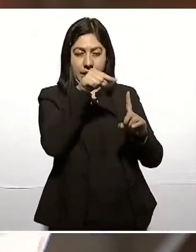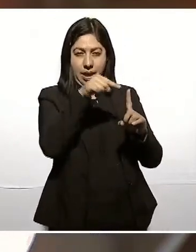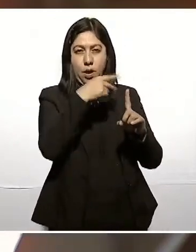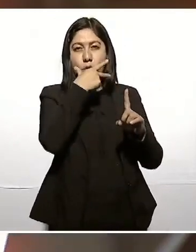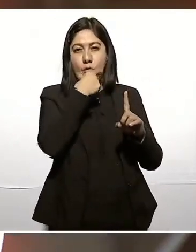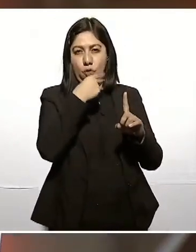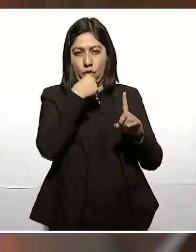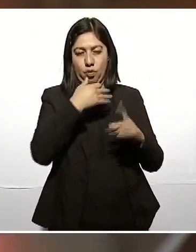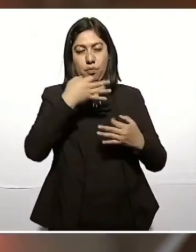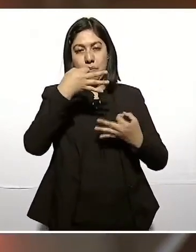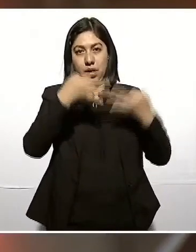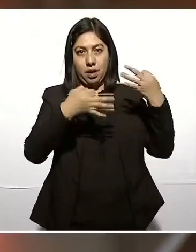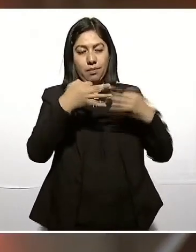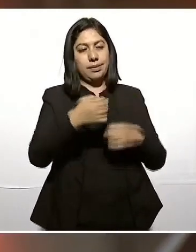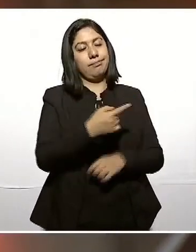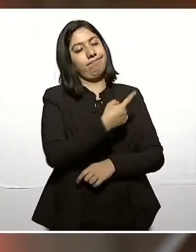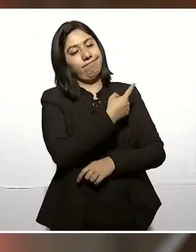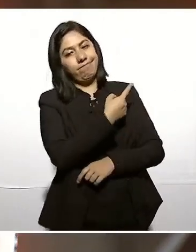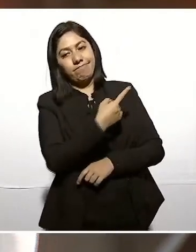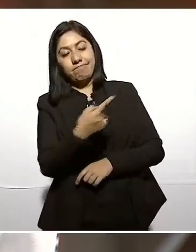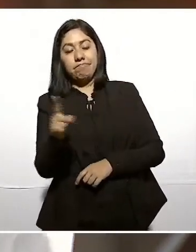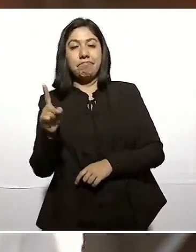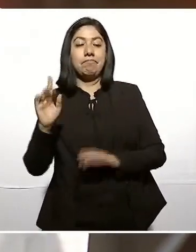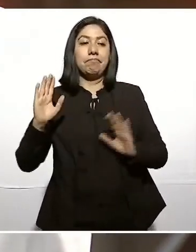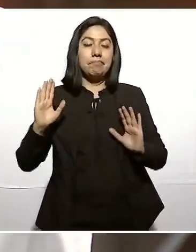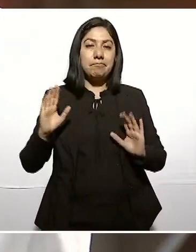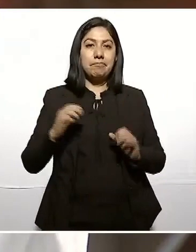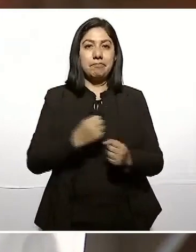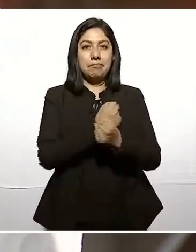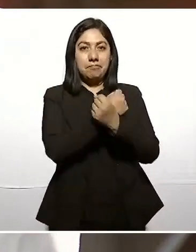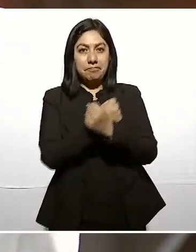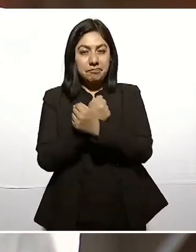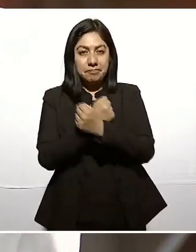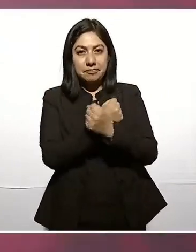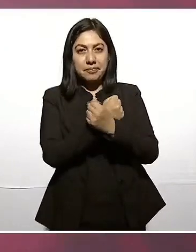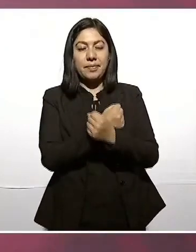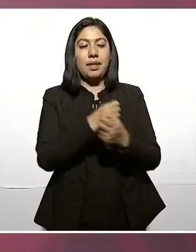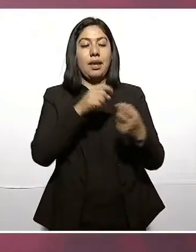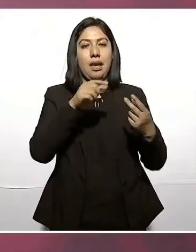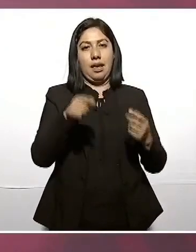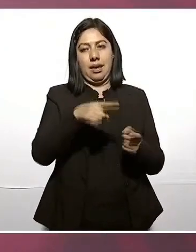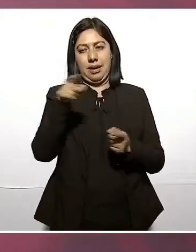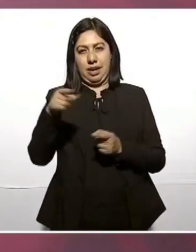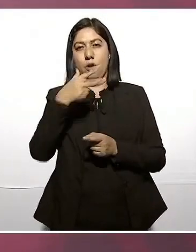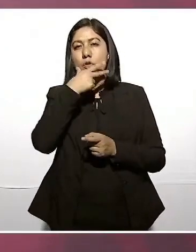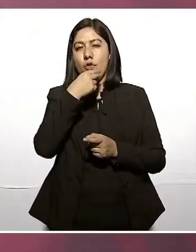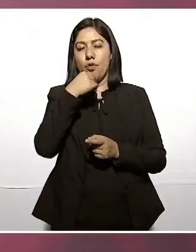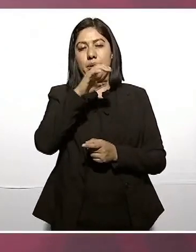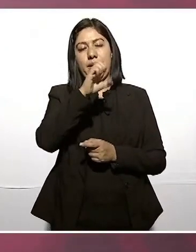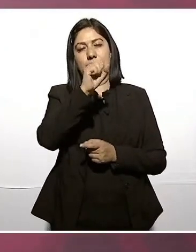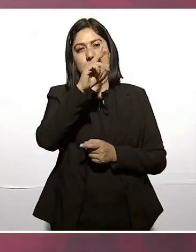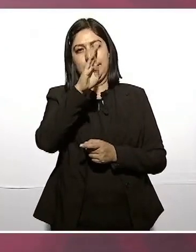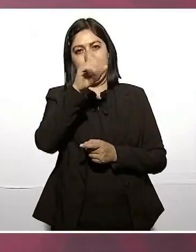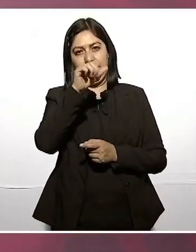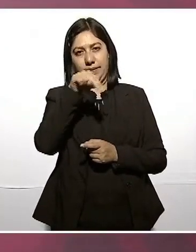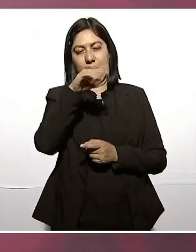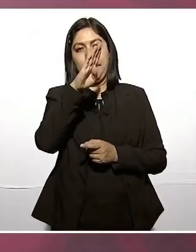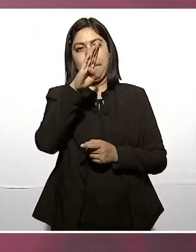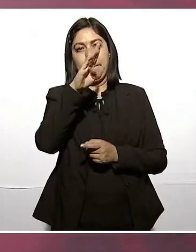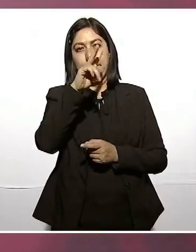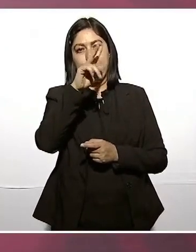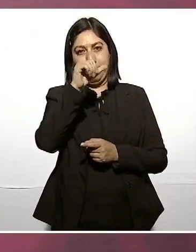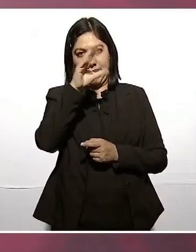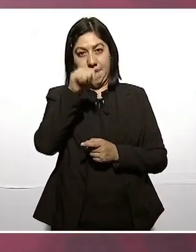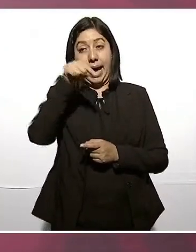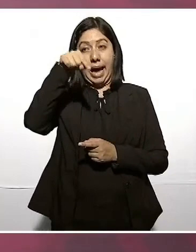condenó a Esteban Baca Calderón a prisión